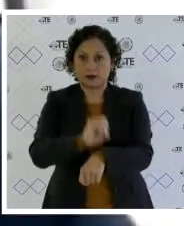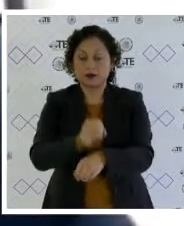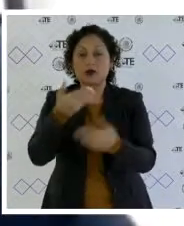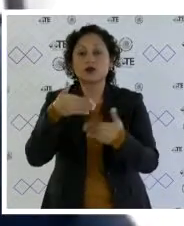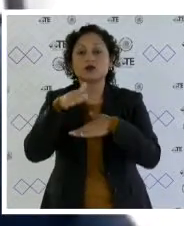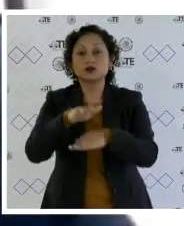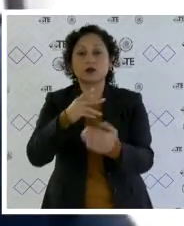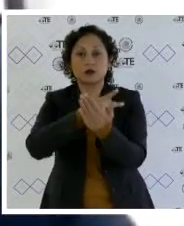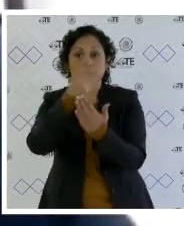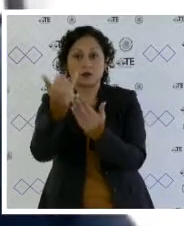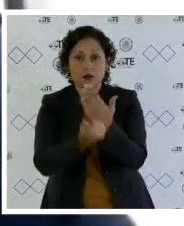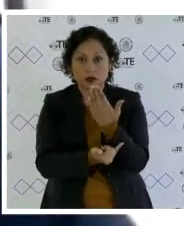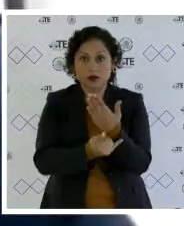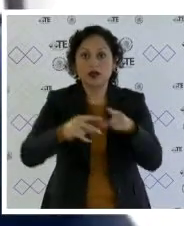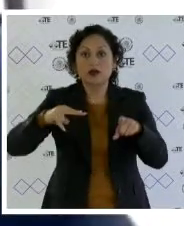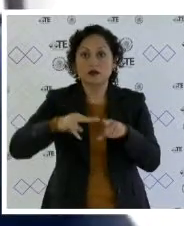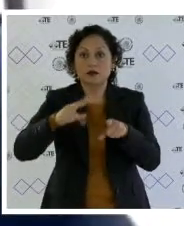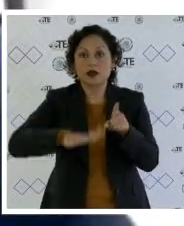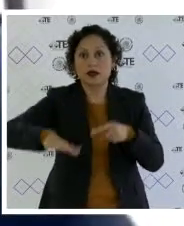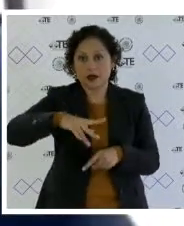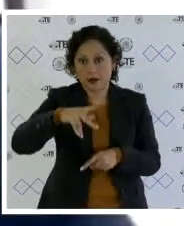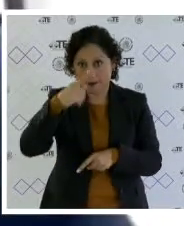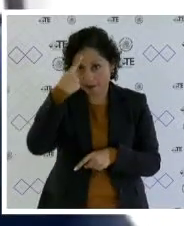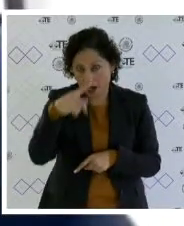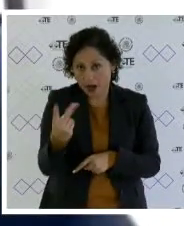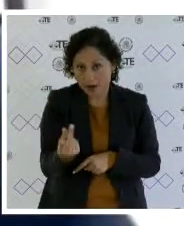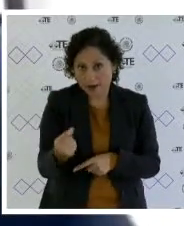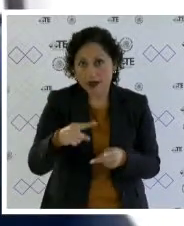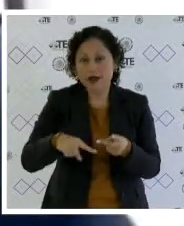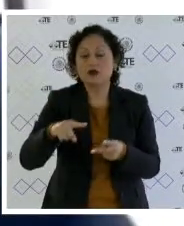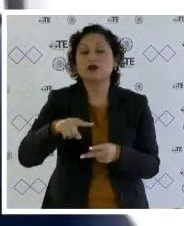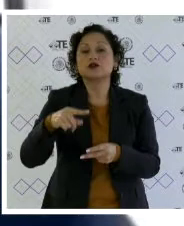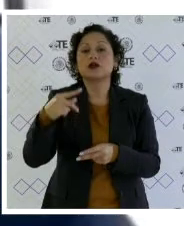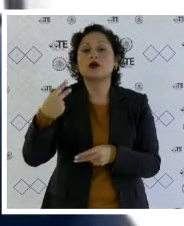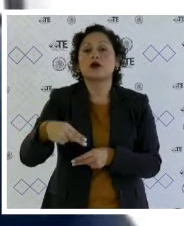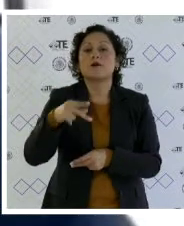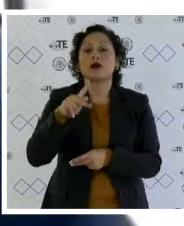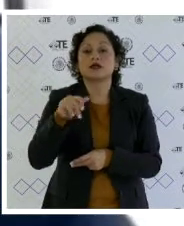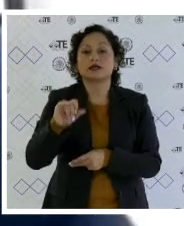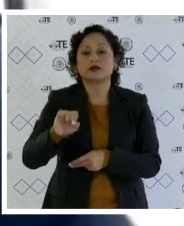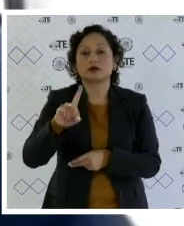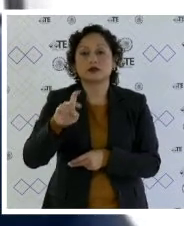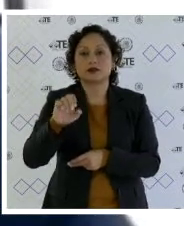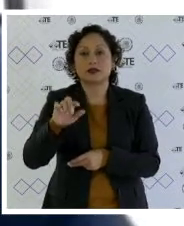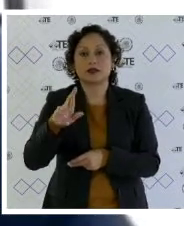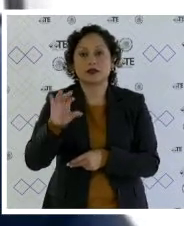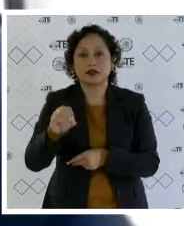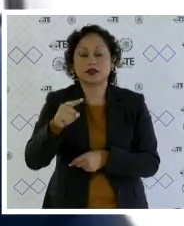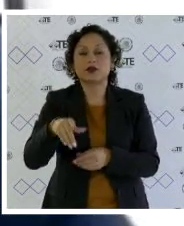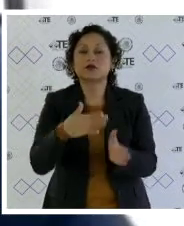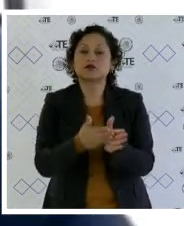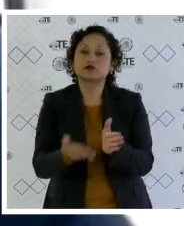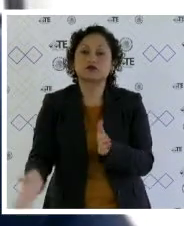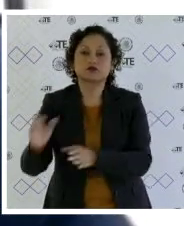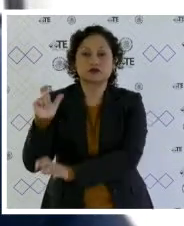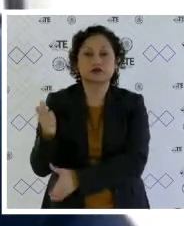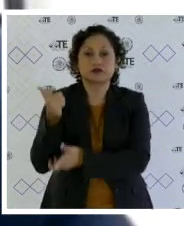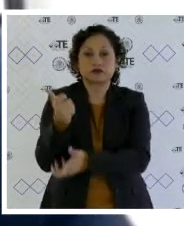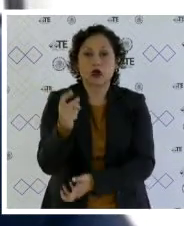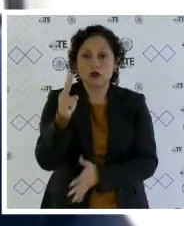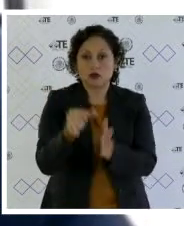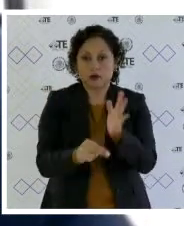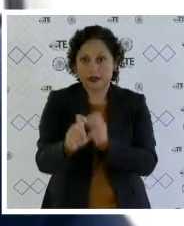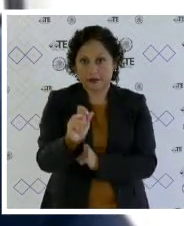proyectos Parque para Perros, Paseos del Río, propuestos para los ejercicios fiscales 2020 y 2021